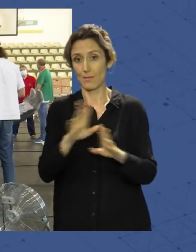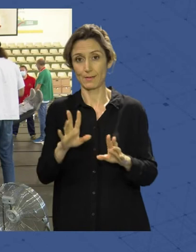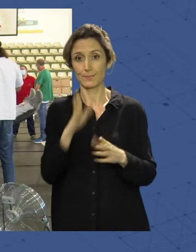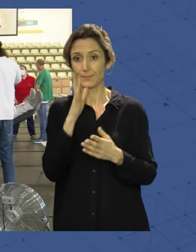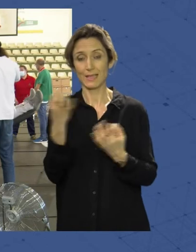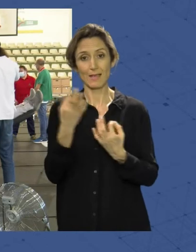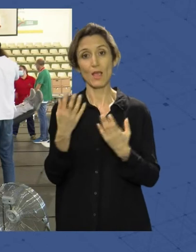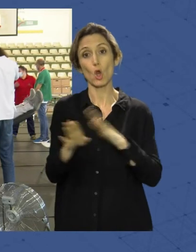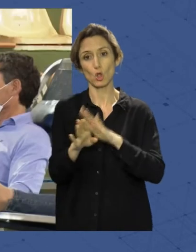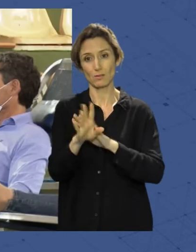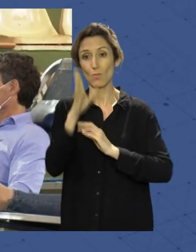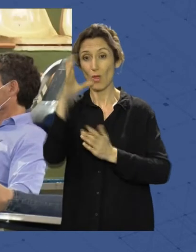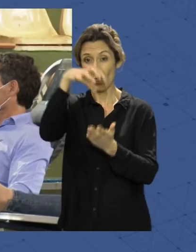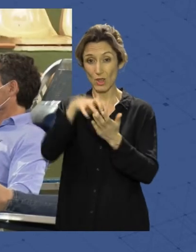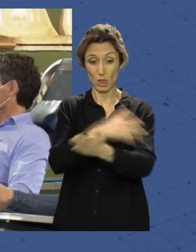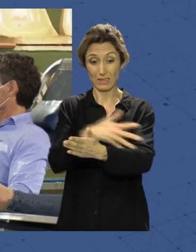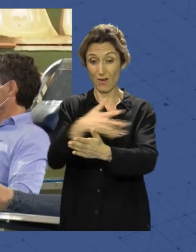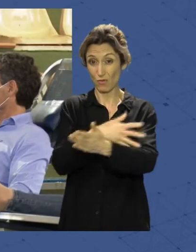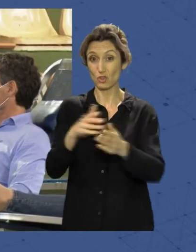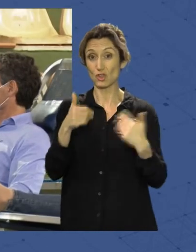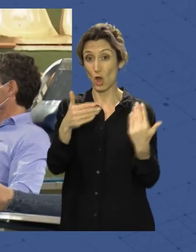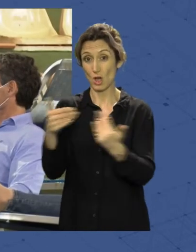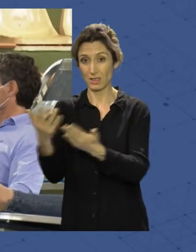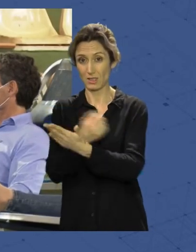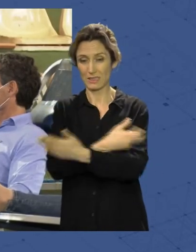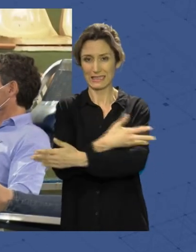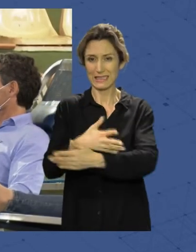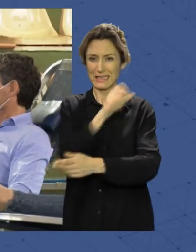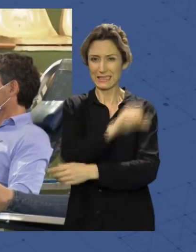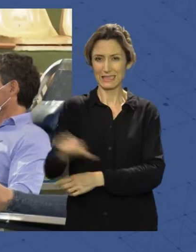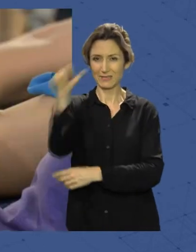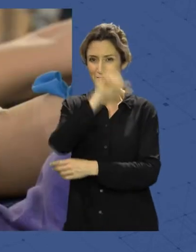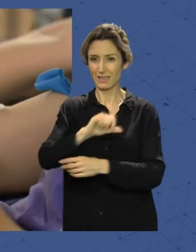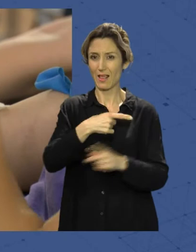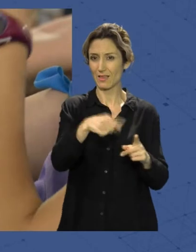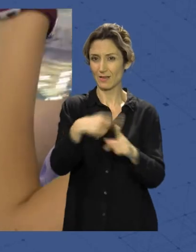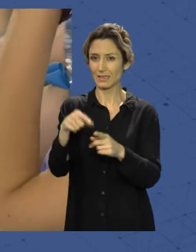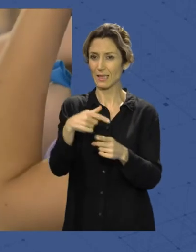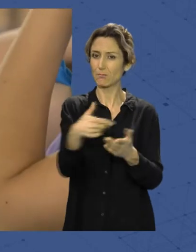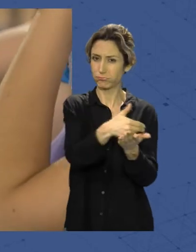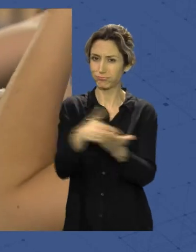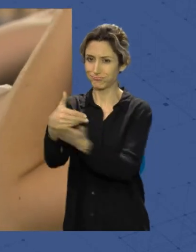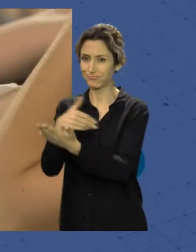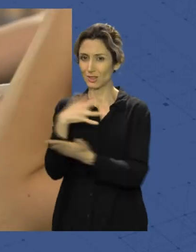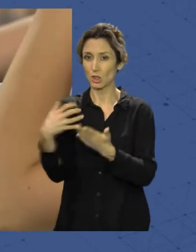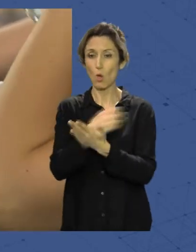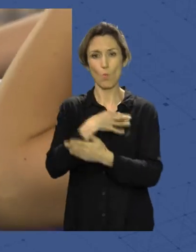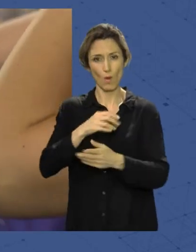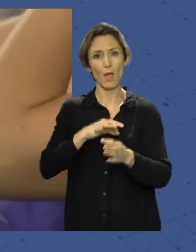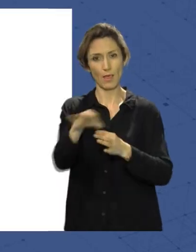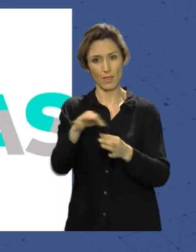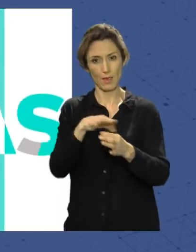Y así lo hace el Centro de Transfusiones Sanguíneas, que semanalmente organiza distintas colectas y donde además se puede donar a diario.